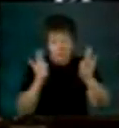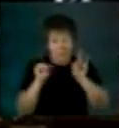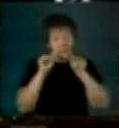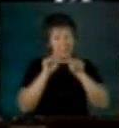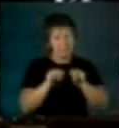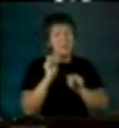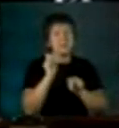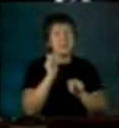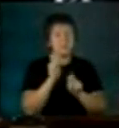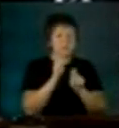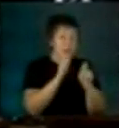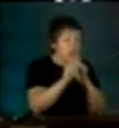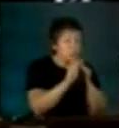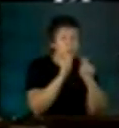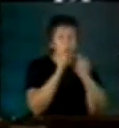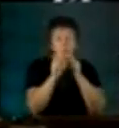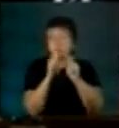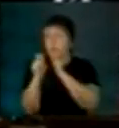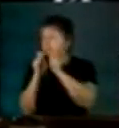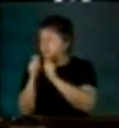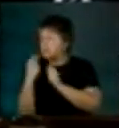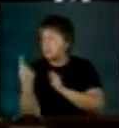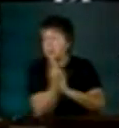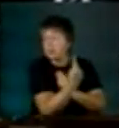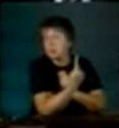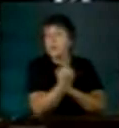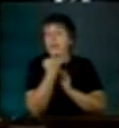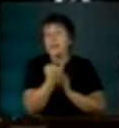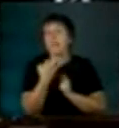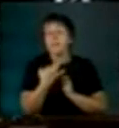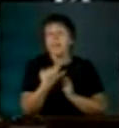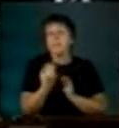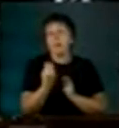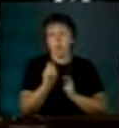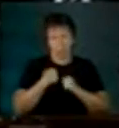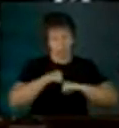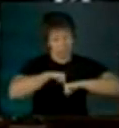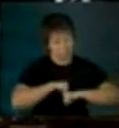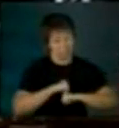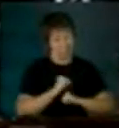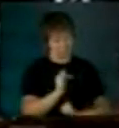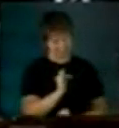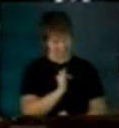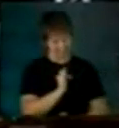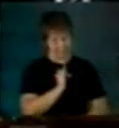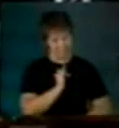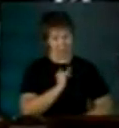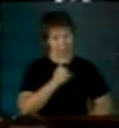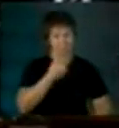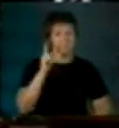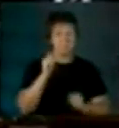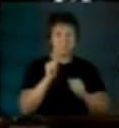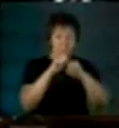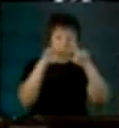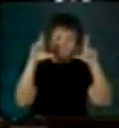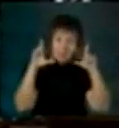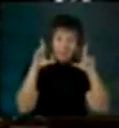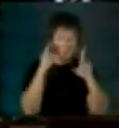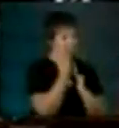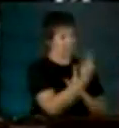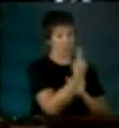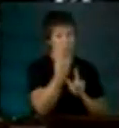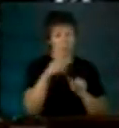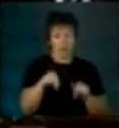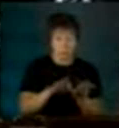Deben ser aquellos asuntos en los que pensamos que se juega el destino, la identidad, el rostro futuro de